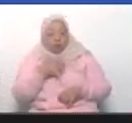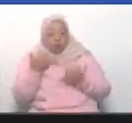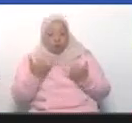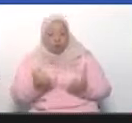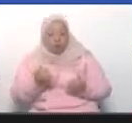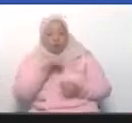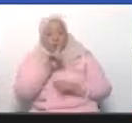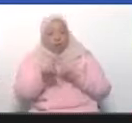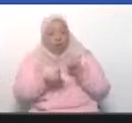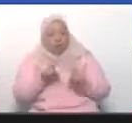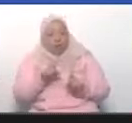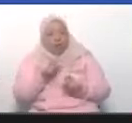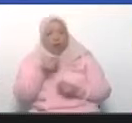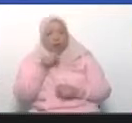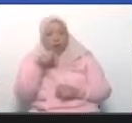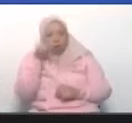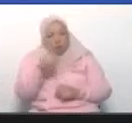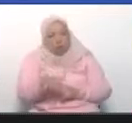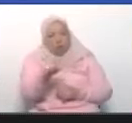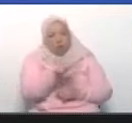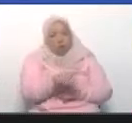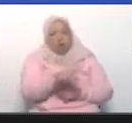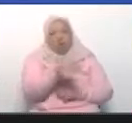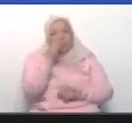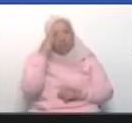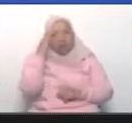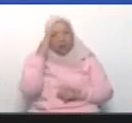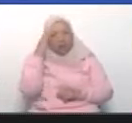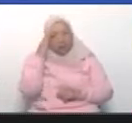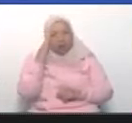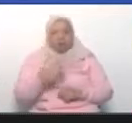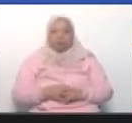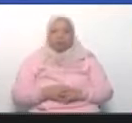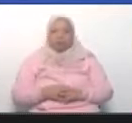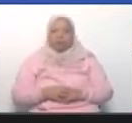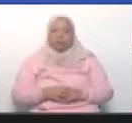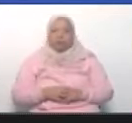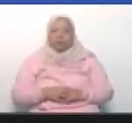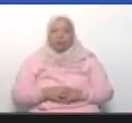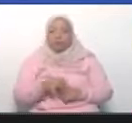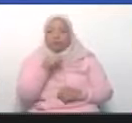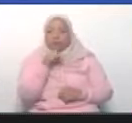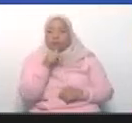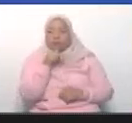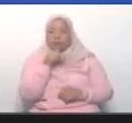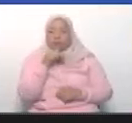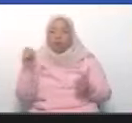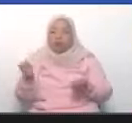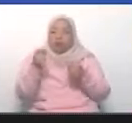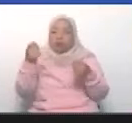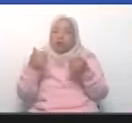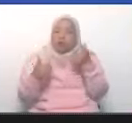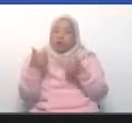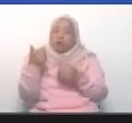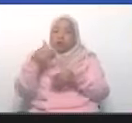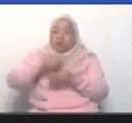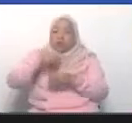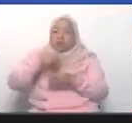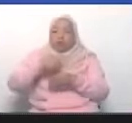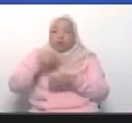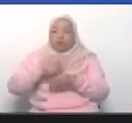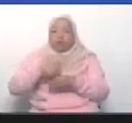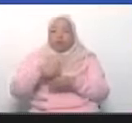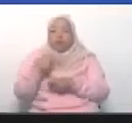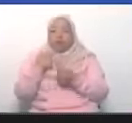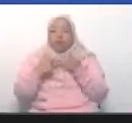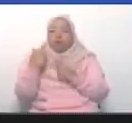de consultar al pueblo. Un pueblo informado. Porque la campaña electoral no es una campaña electorera. Vota